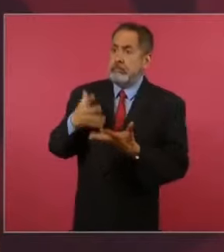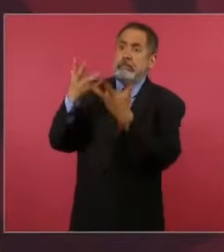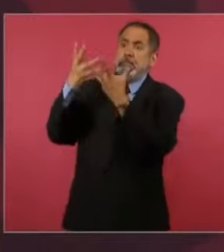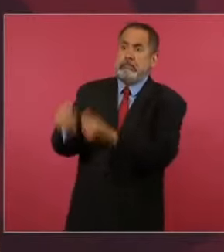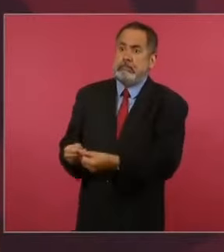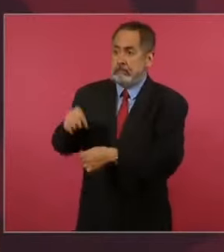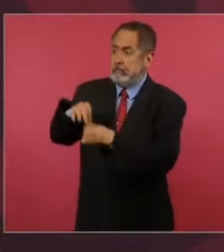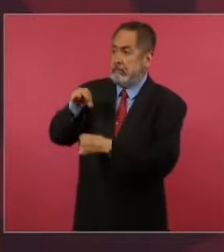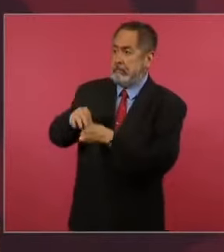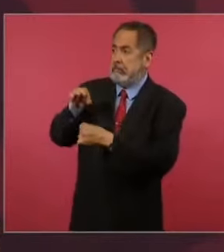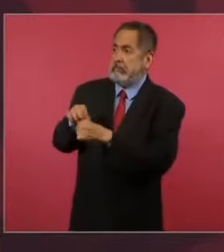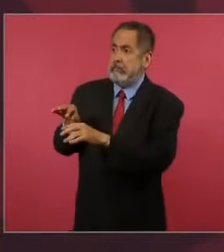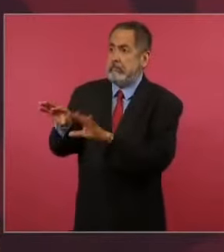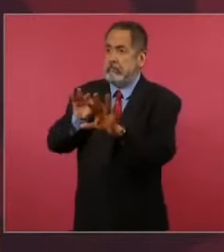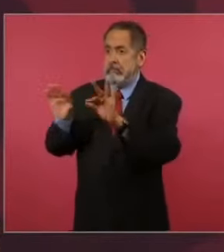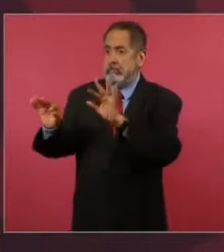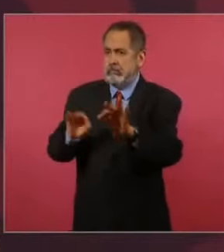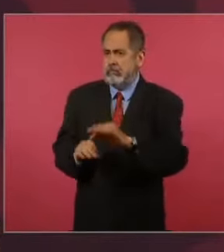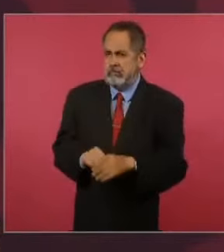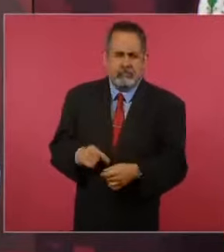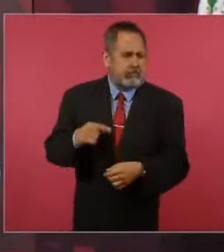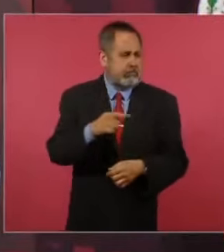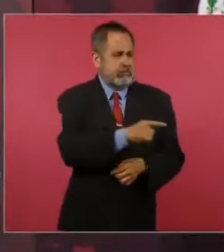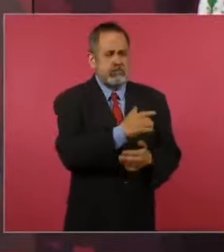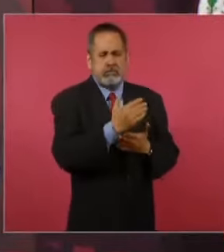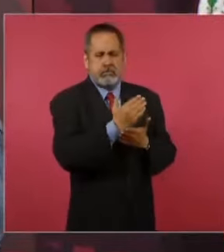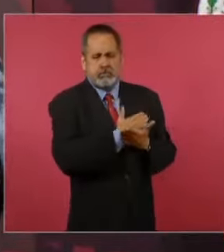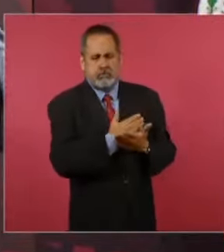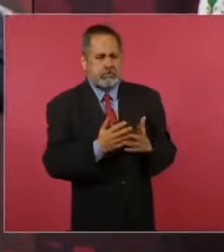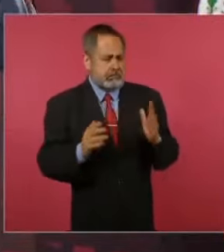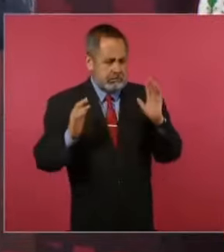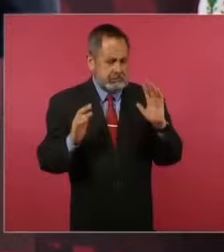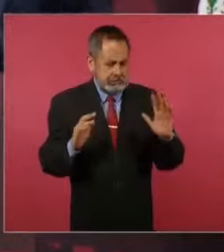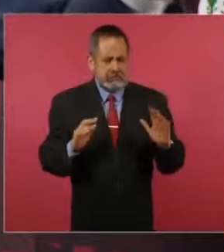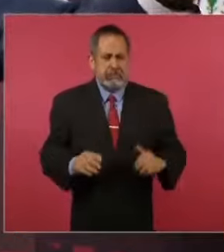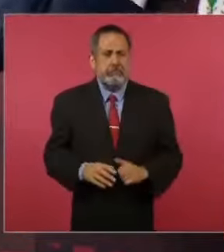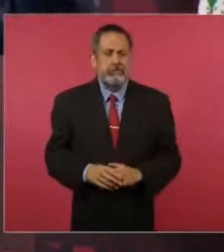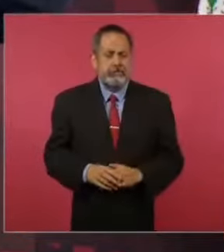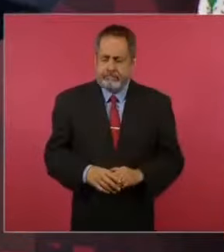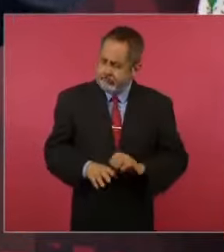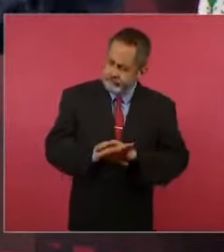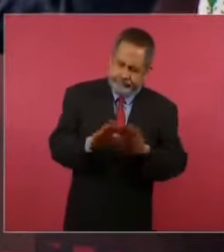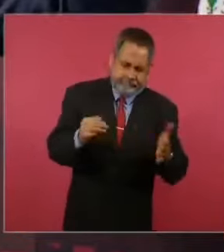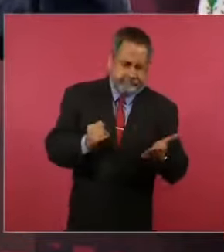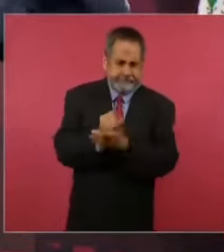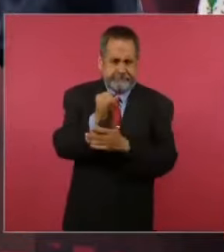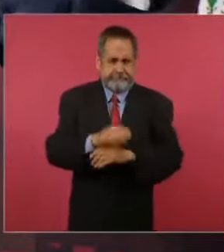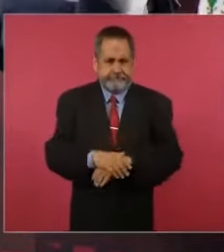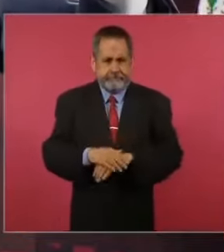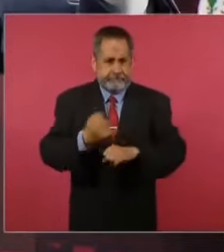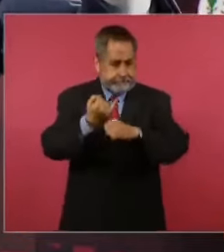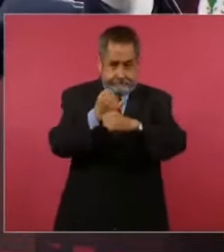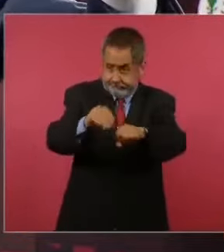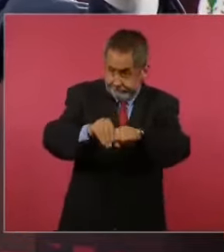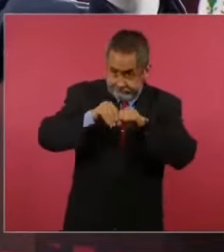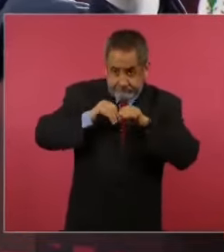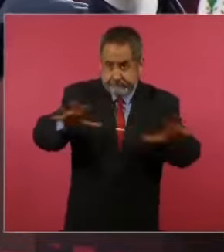que se eligen. Entonces, ya se tiene toda la información,